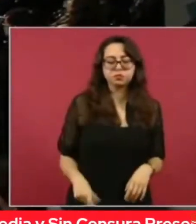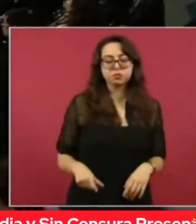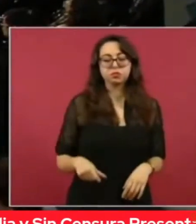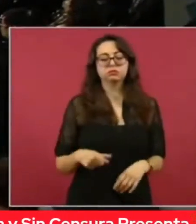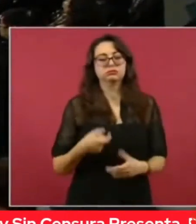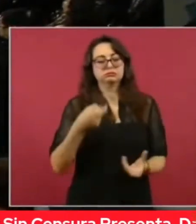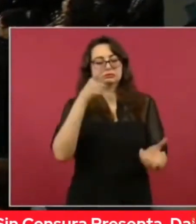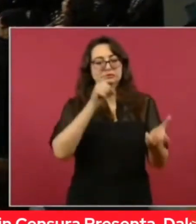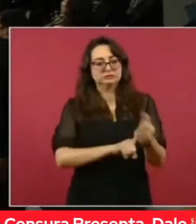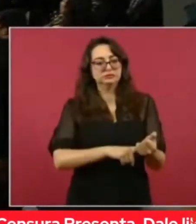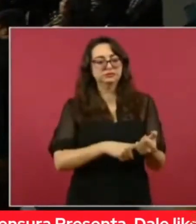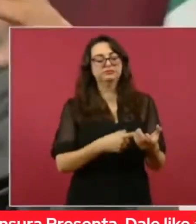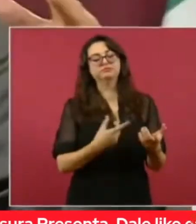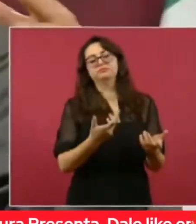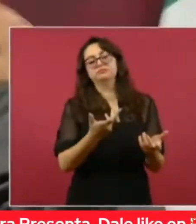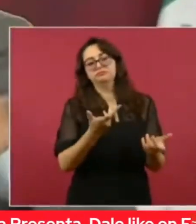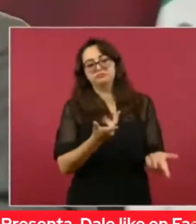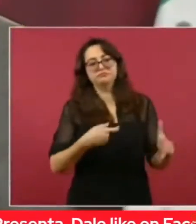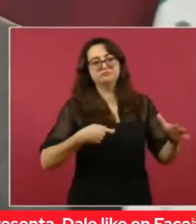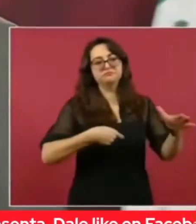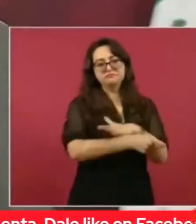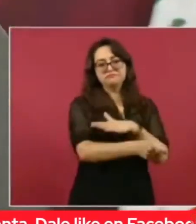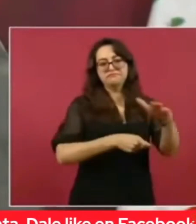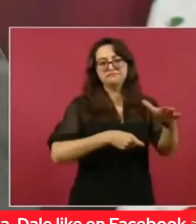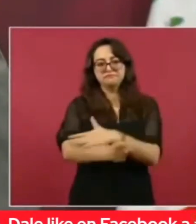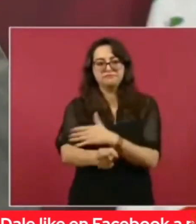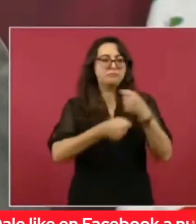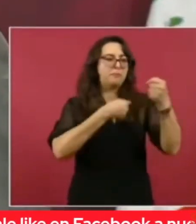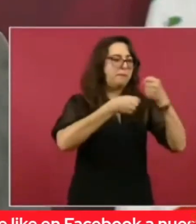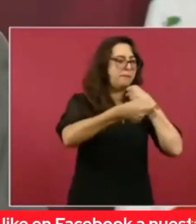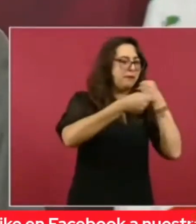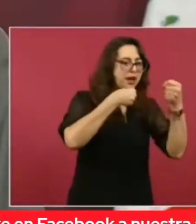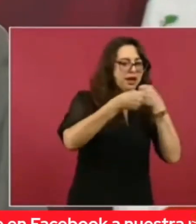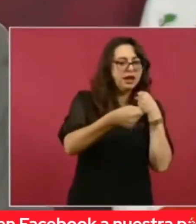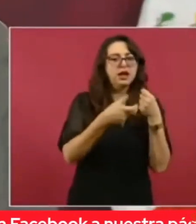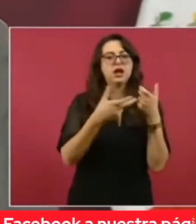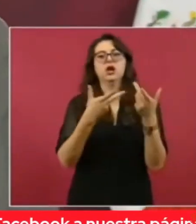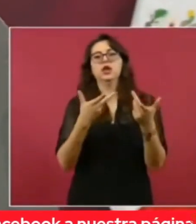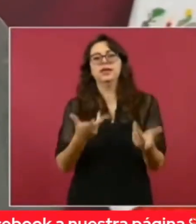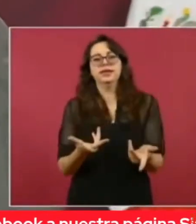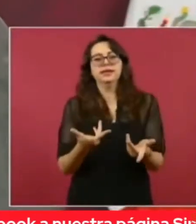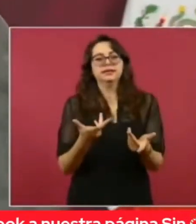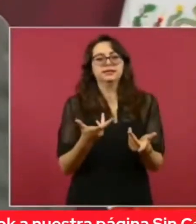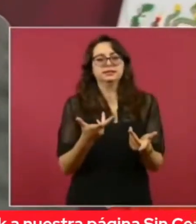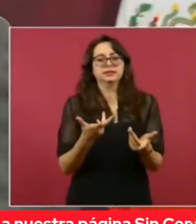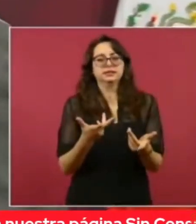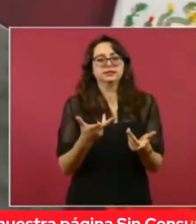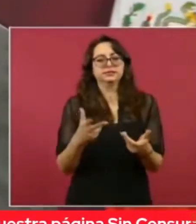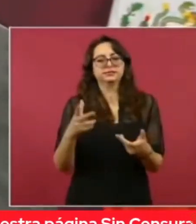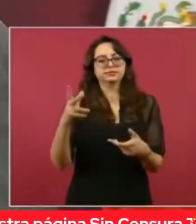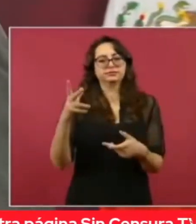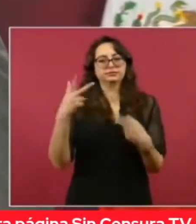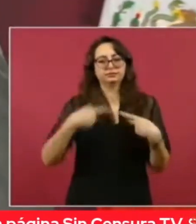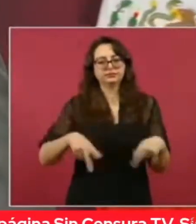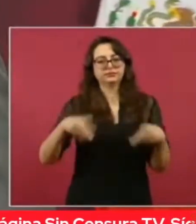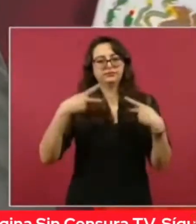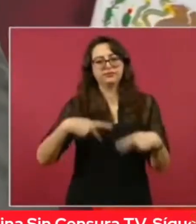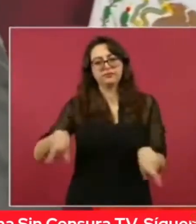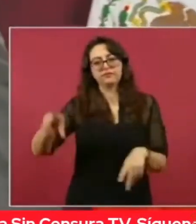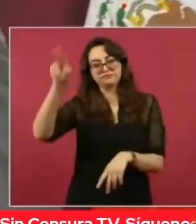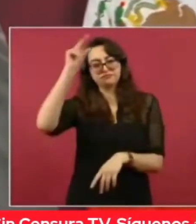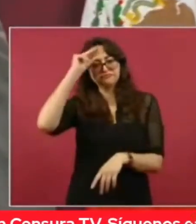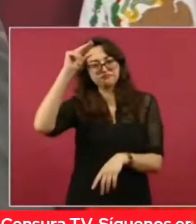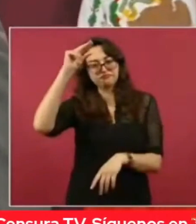voceros, tiene intelectuales, ya me cuesta